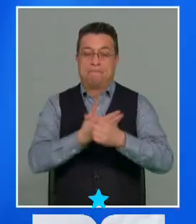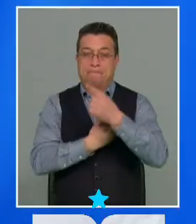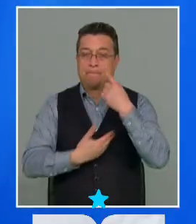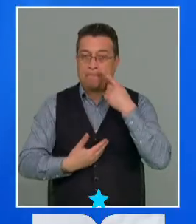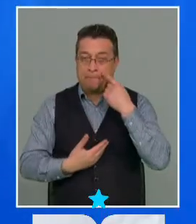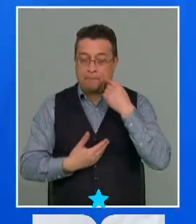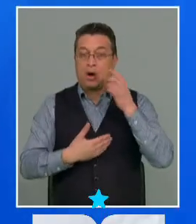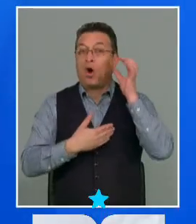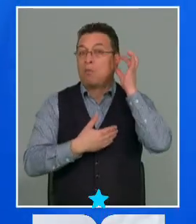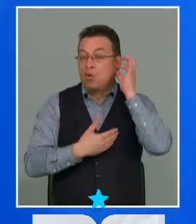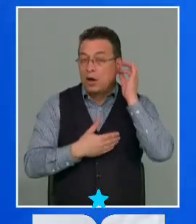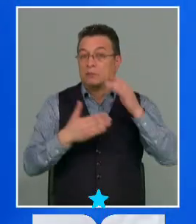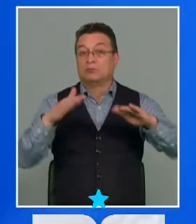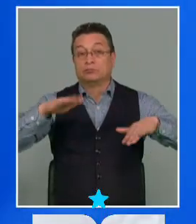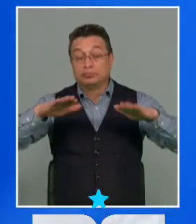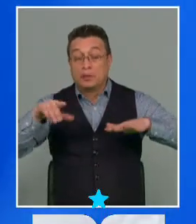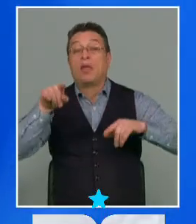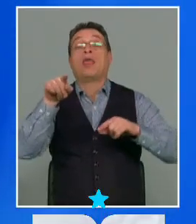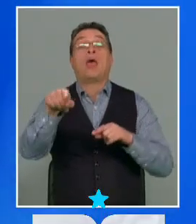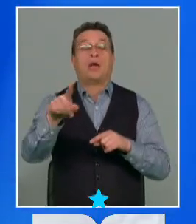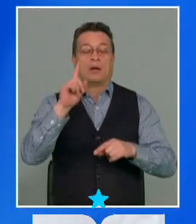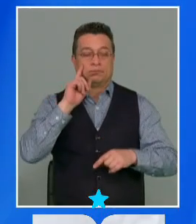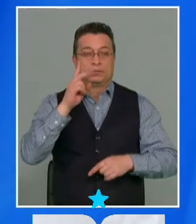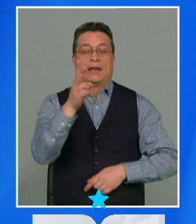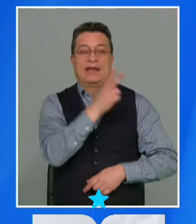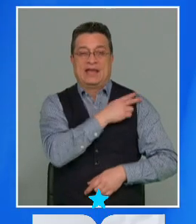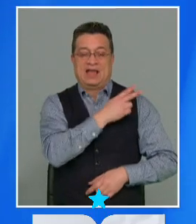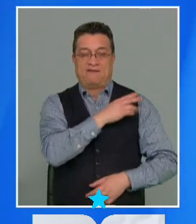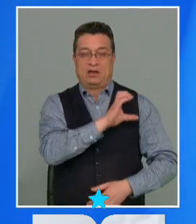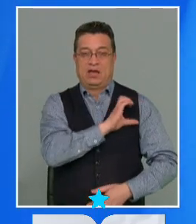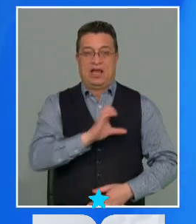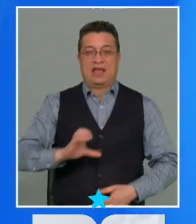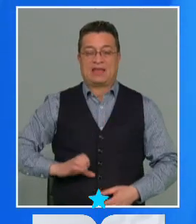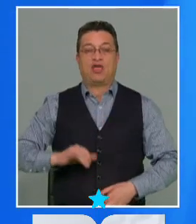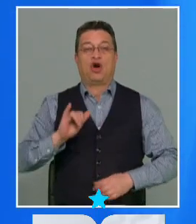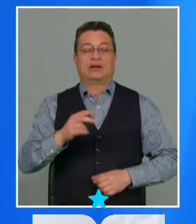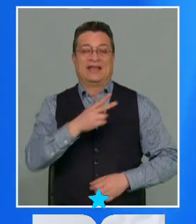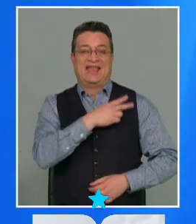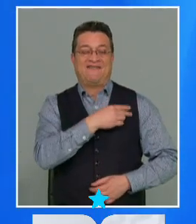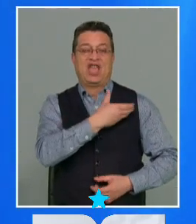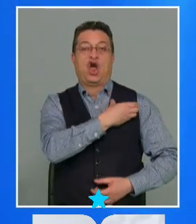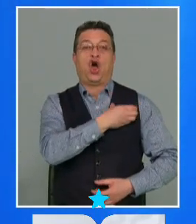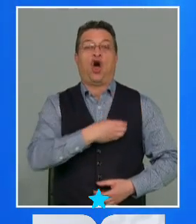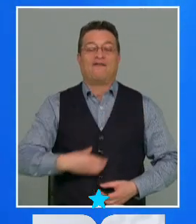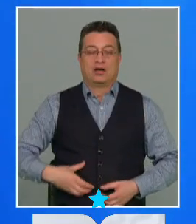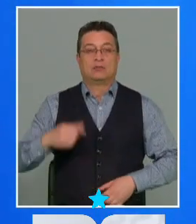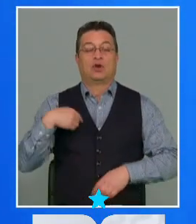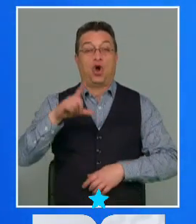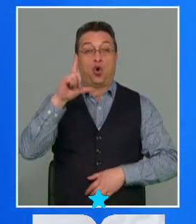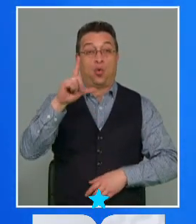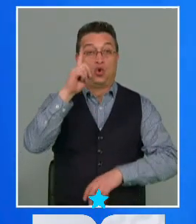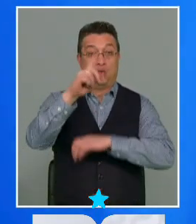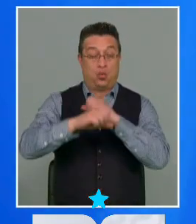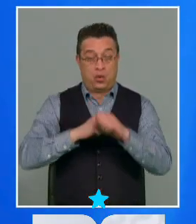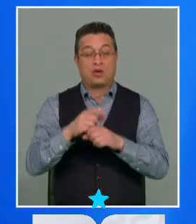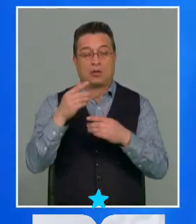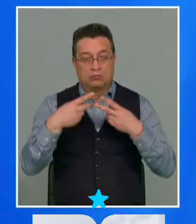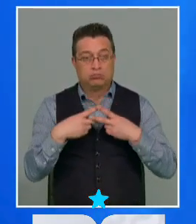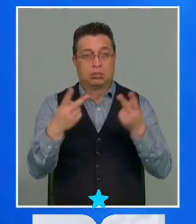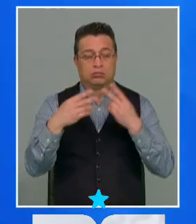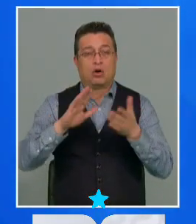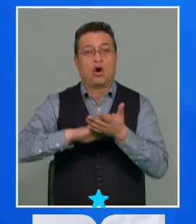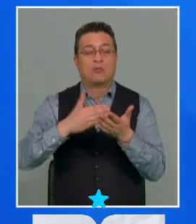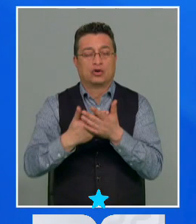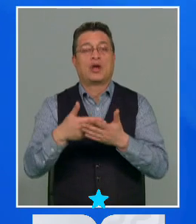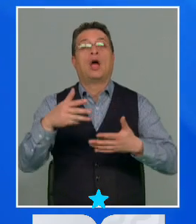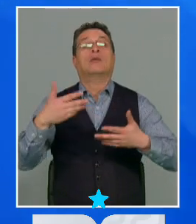República, quien ejerce la Jefatura de Estado y la Jefatura de Gobierno. El 5 de julio de cada año dará cuenta el país del Estado Administrativo y Político